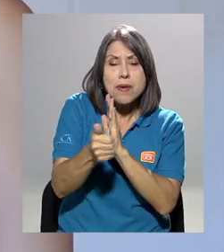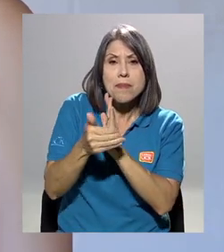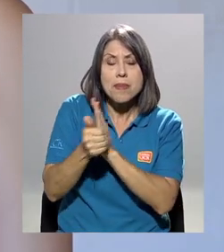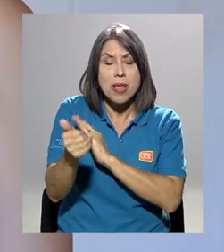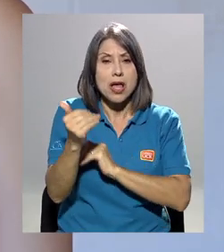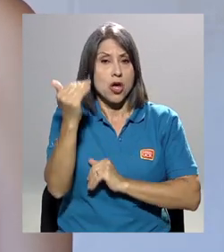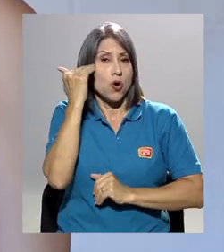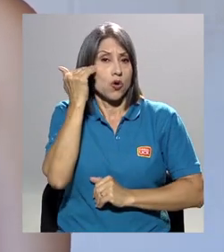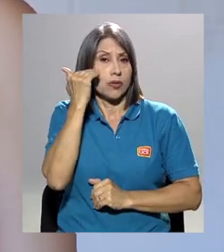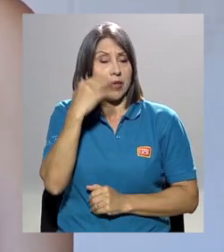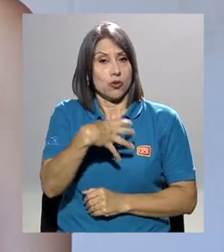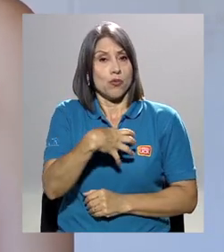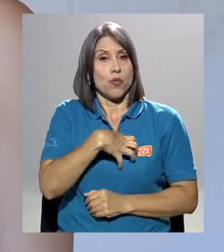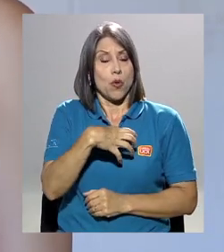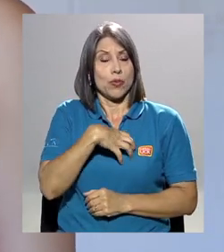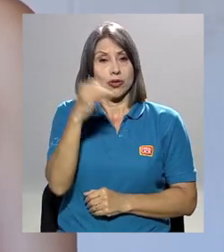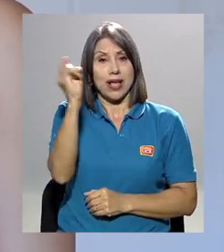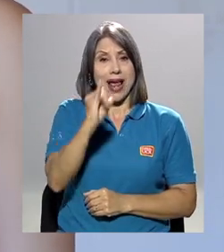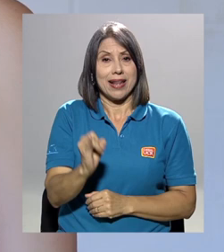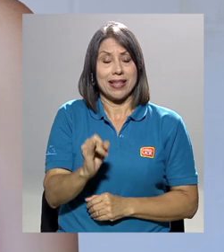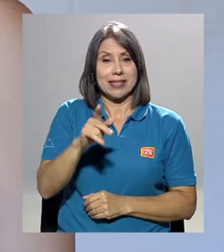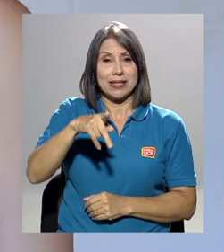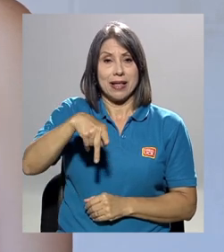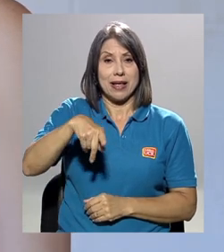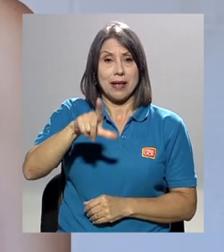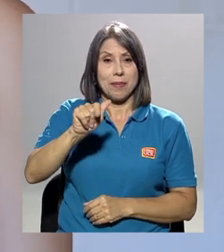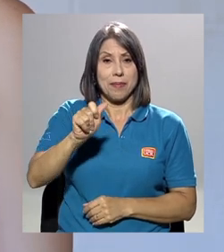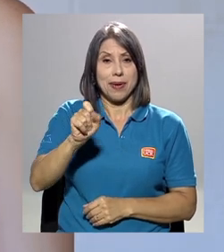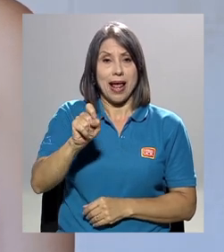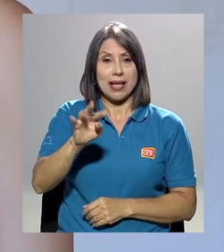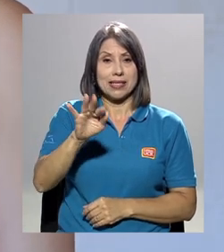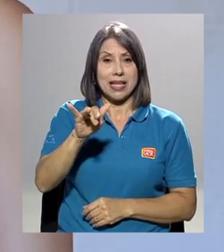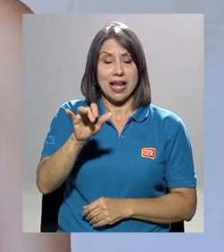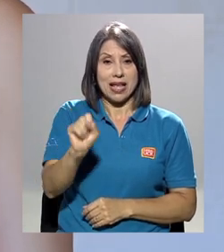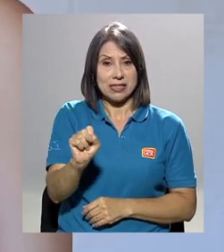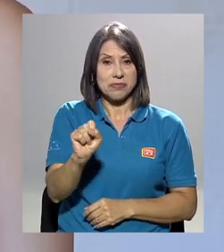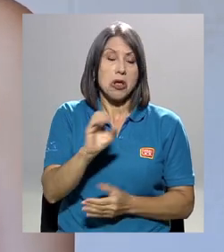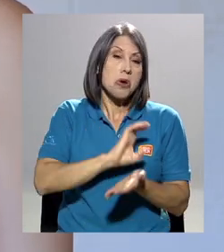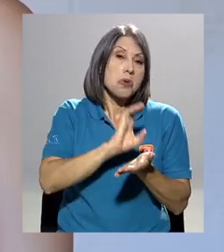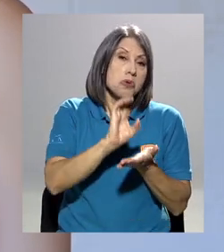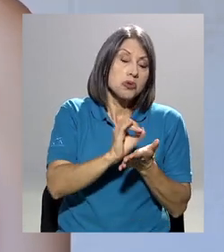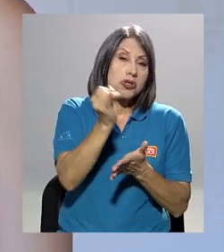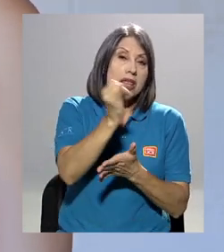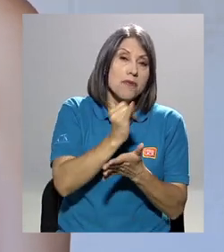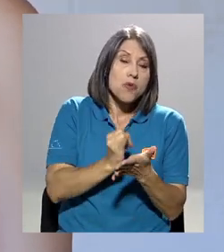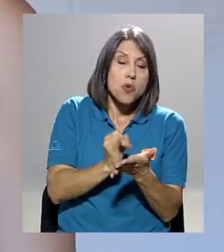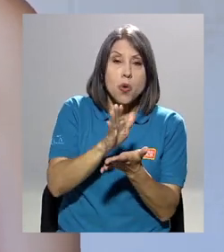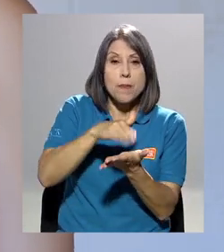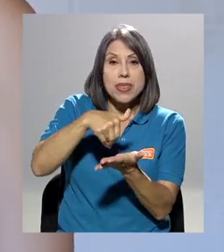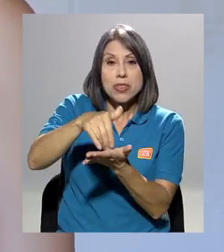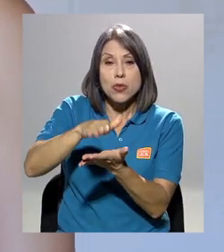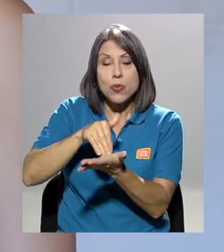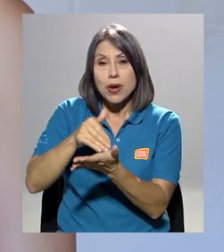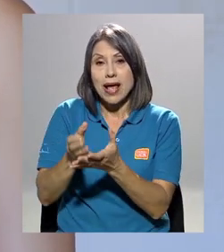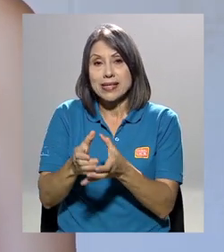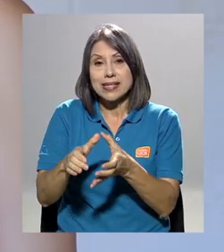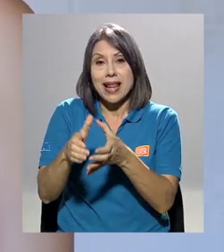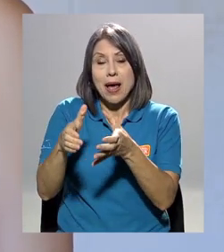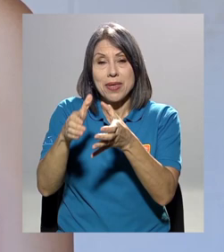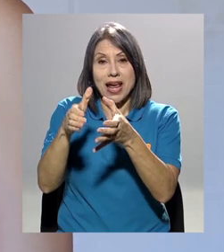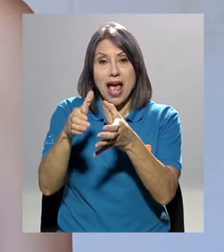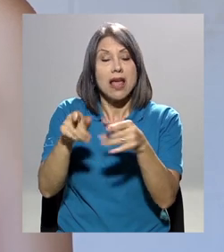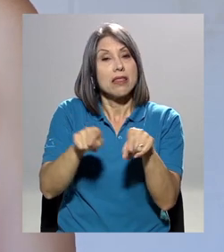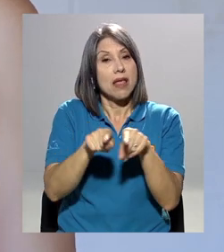propios de las artes plásticas. Para eso tenemos cursos de dibujo, de pintura, de cerámica. Tenemos también otros cursos